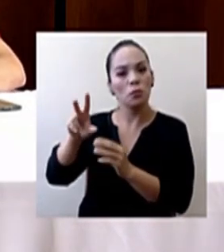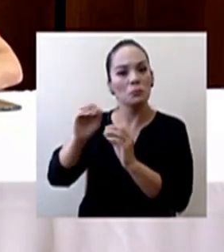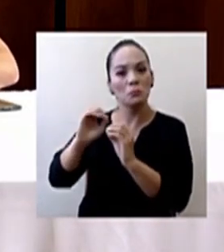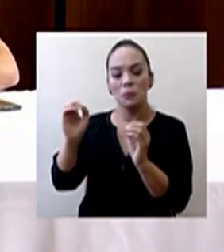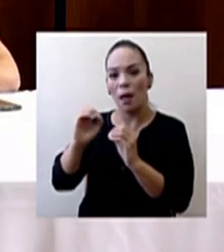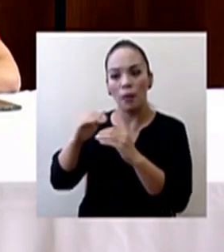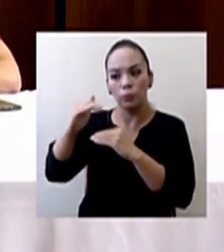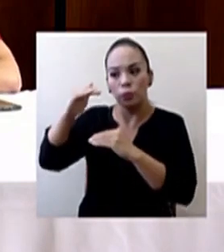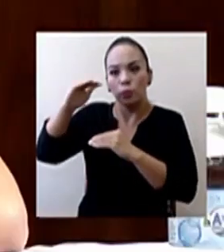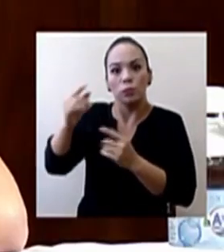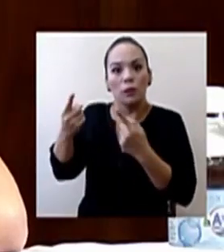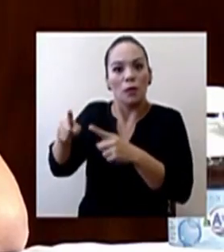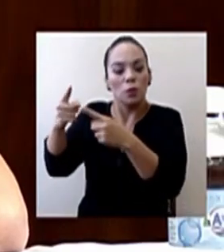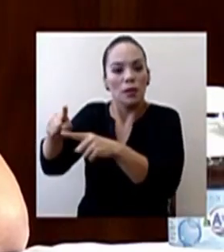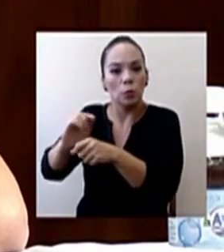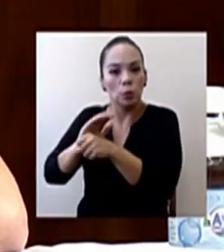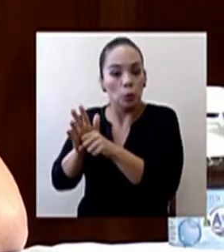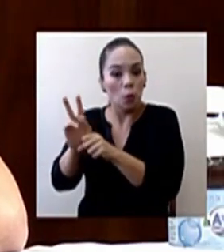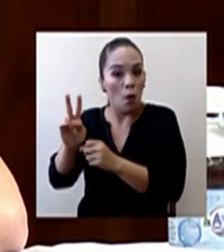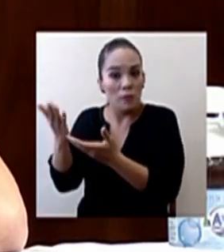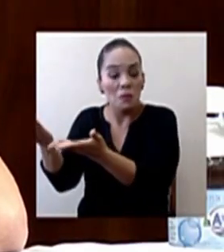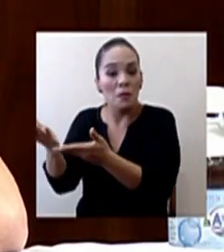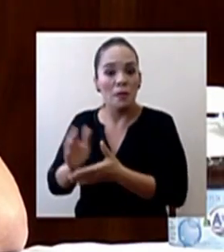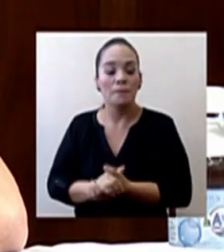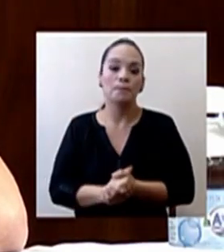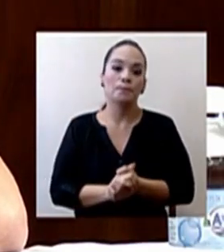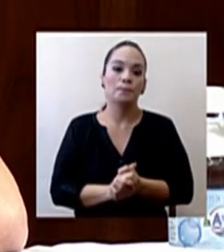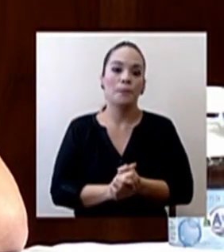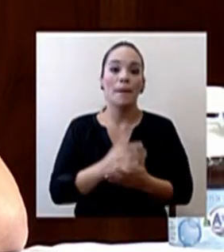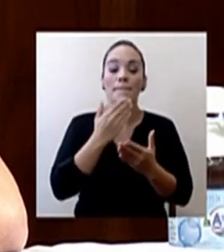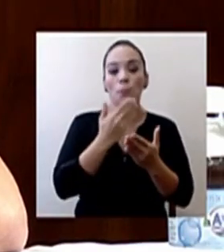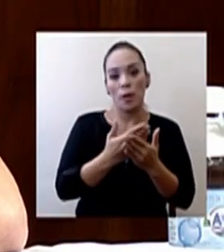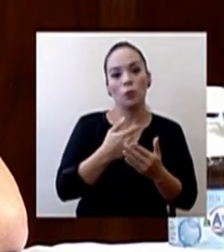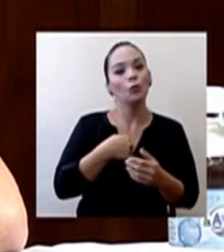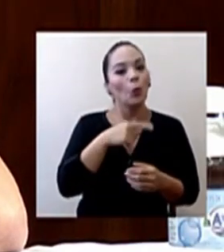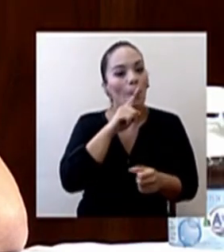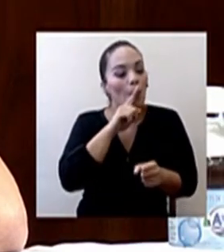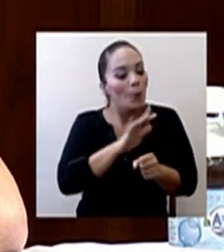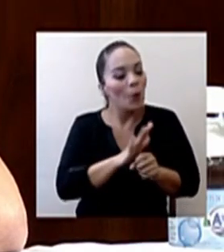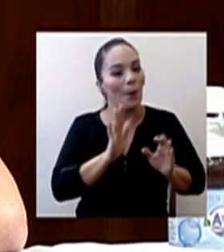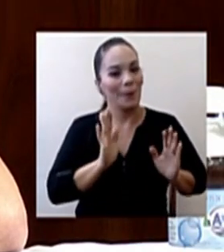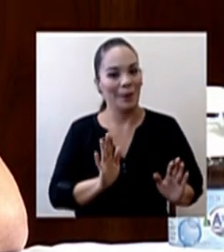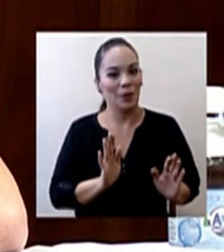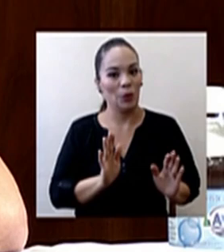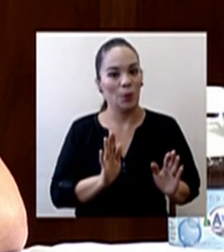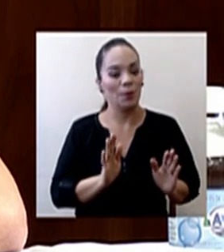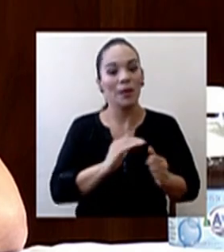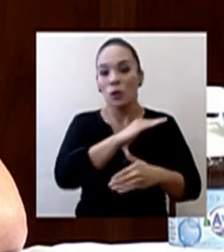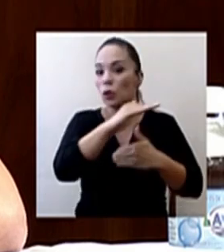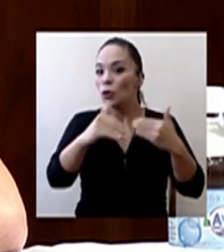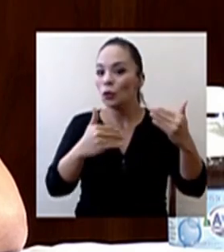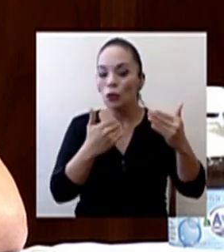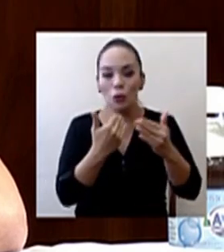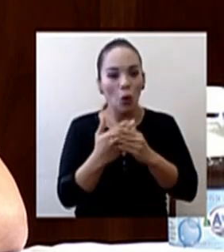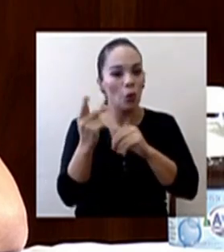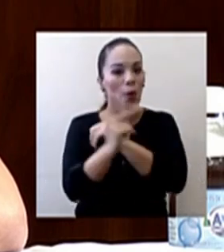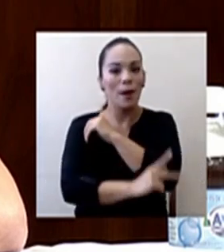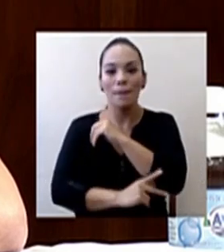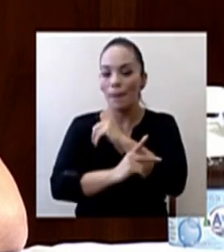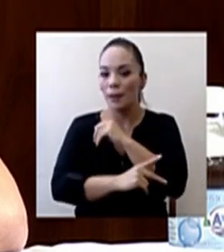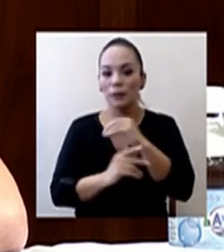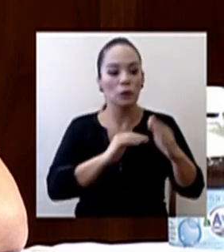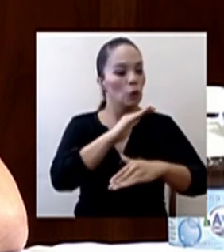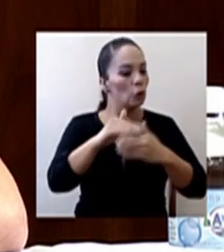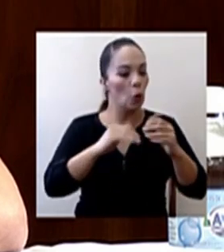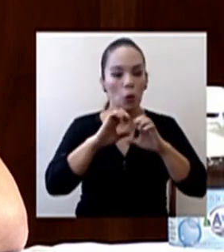alguna posible explicación? Bueno, yo le puedo prometer que a nivel nacional todos los equipos médicos